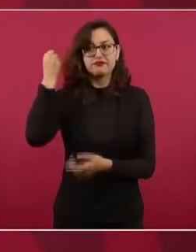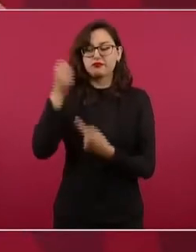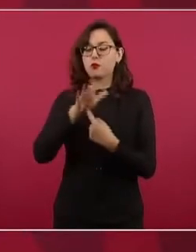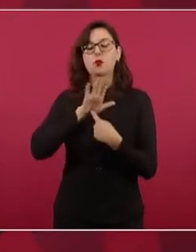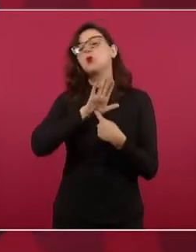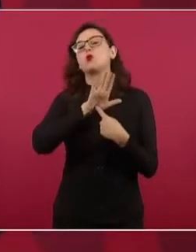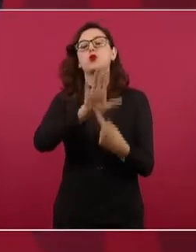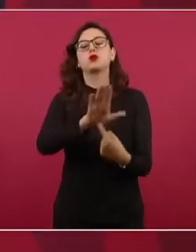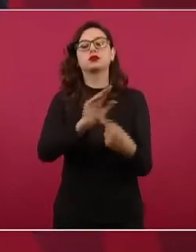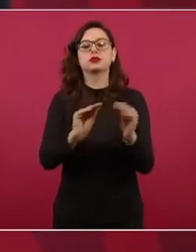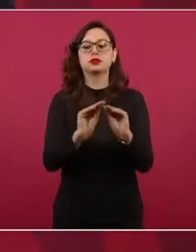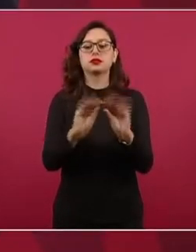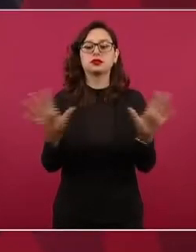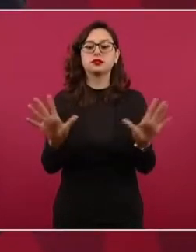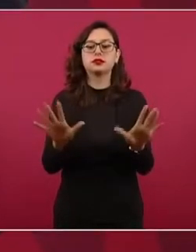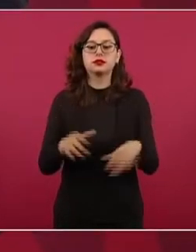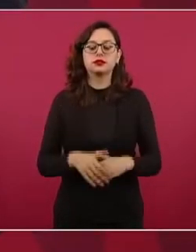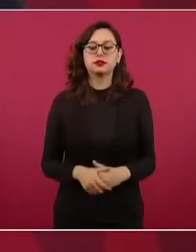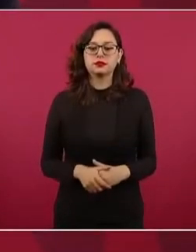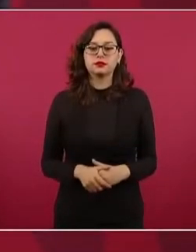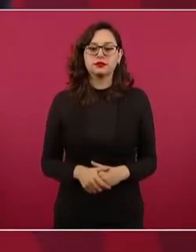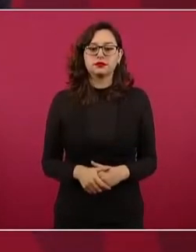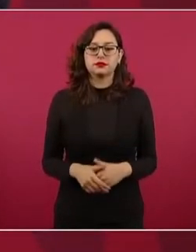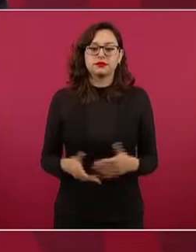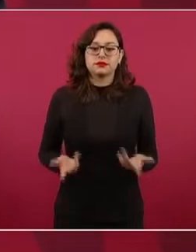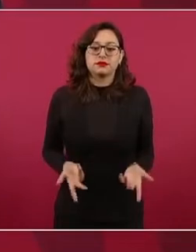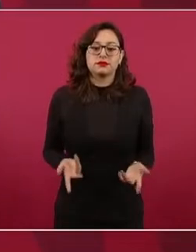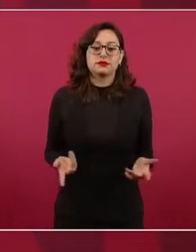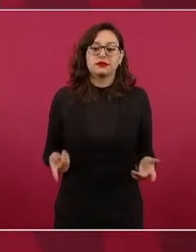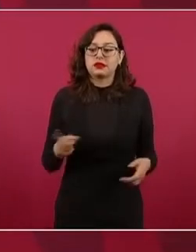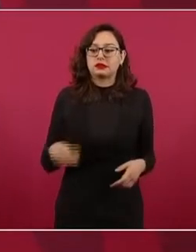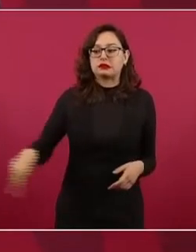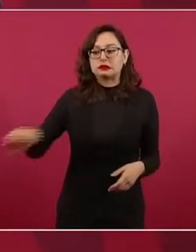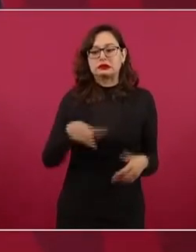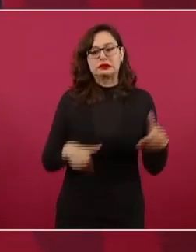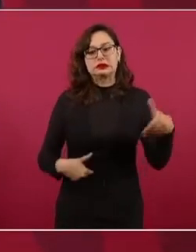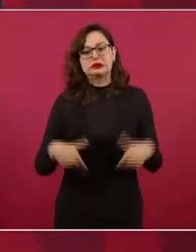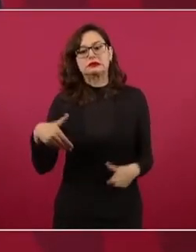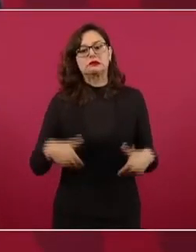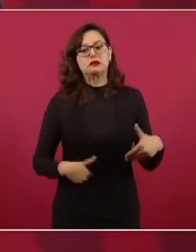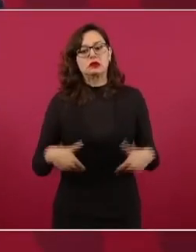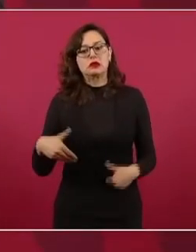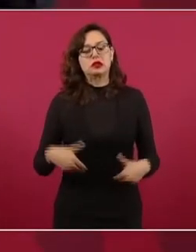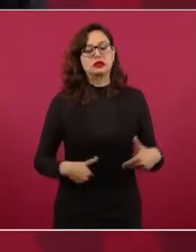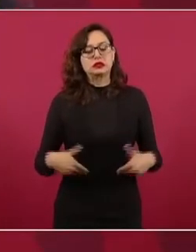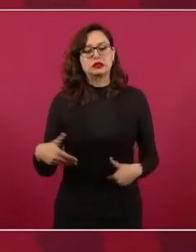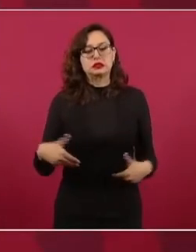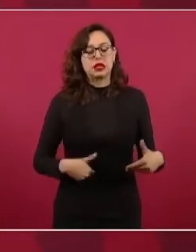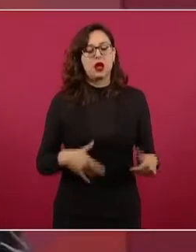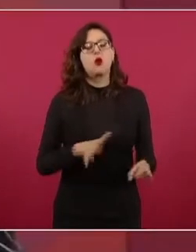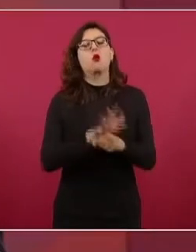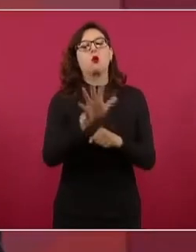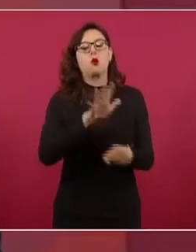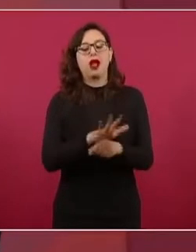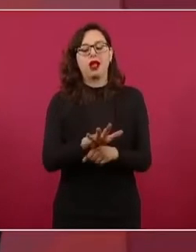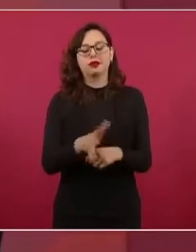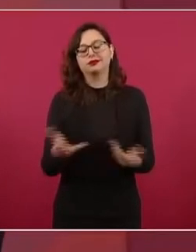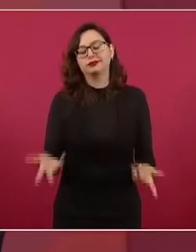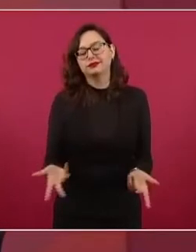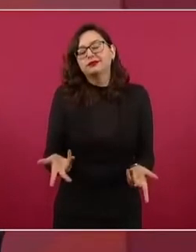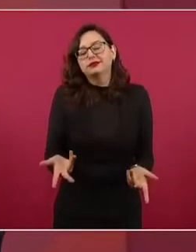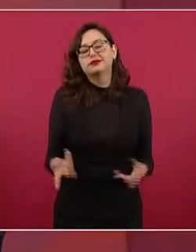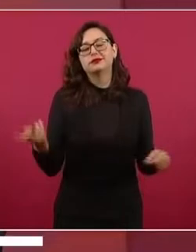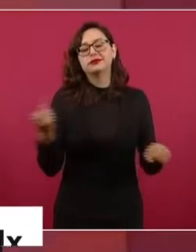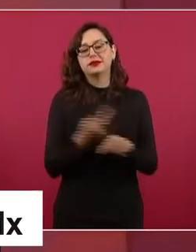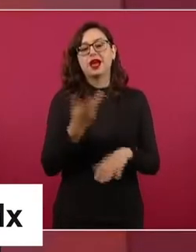Entonces, se quejan porque antes cobraban en el